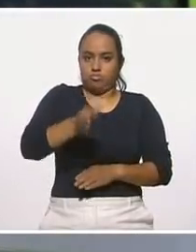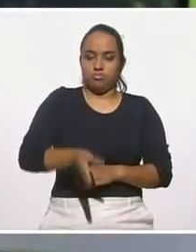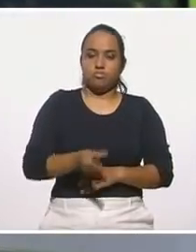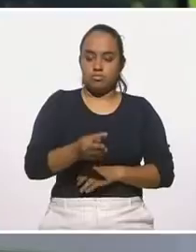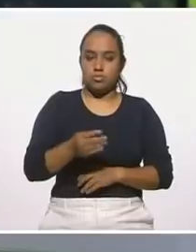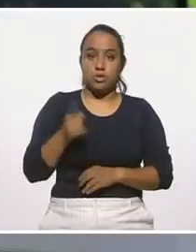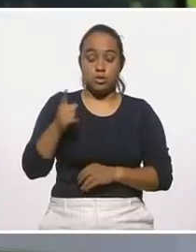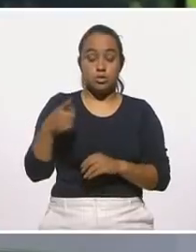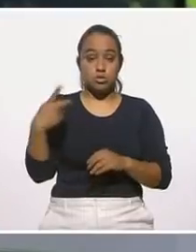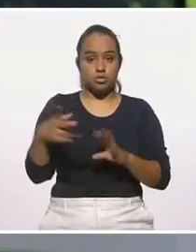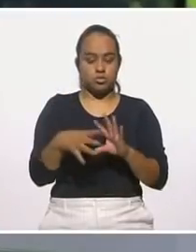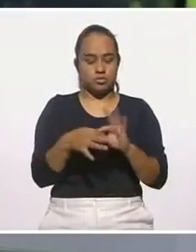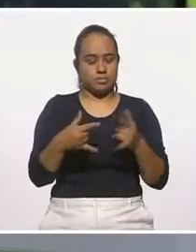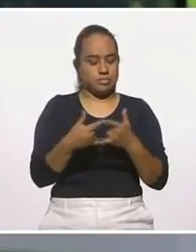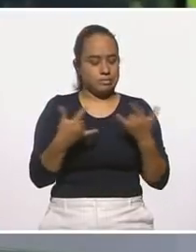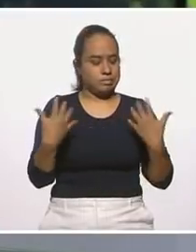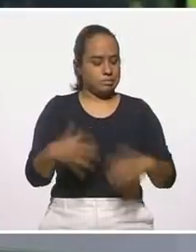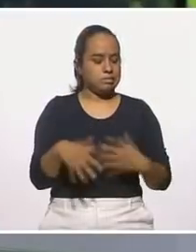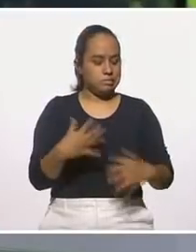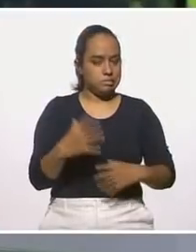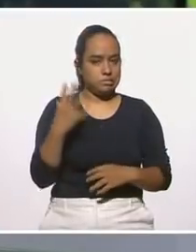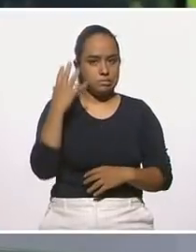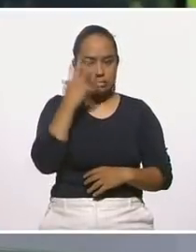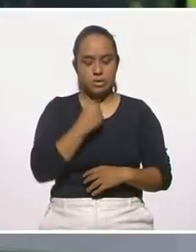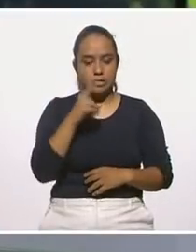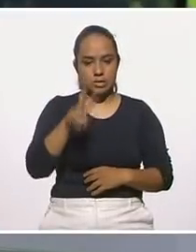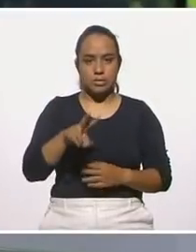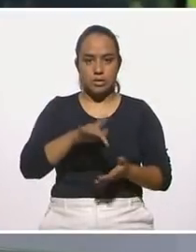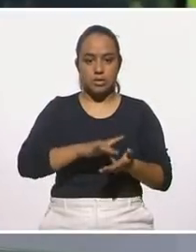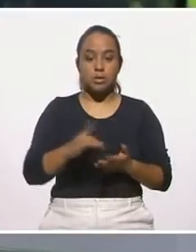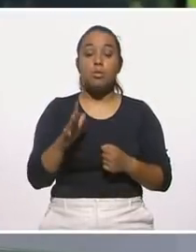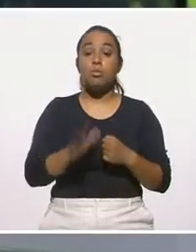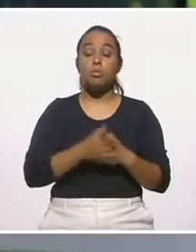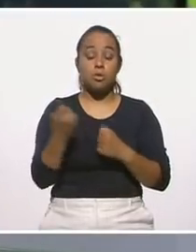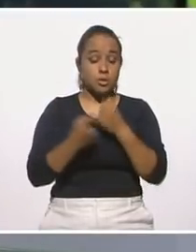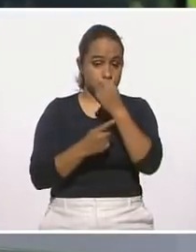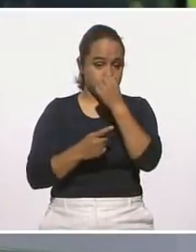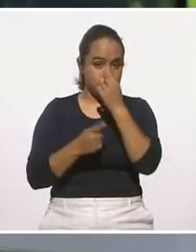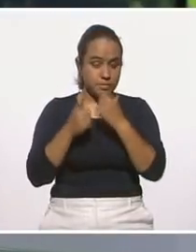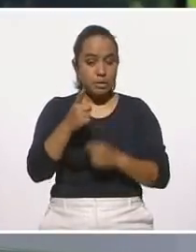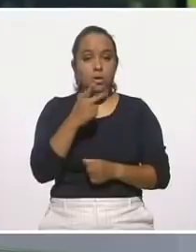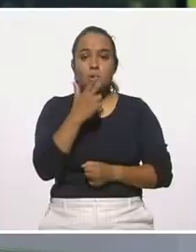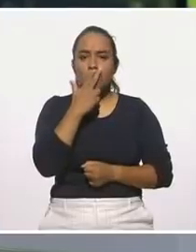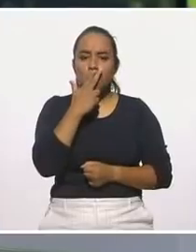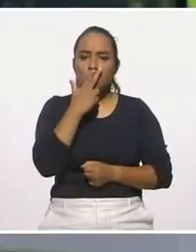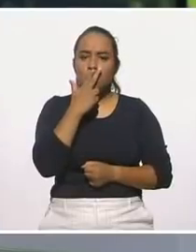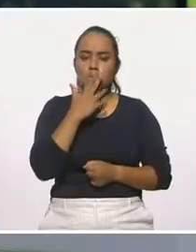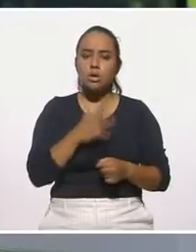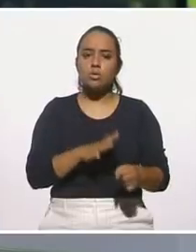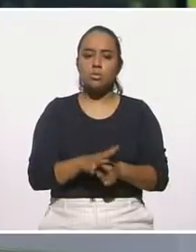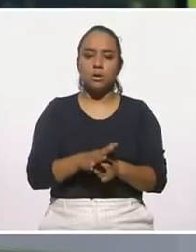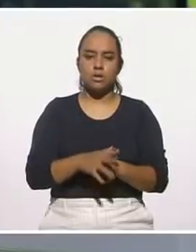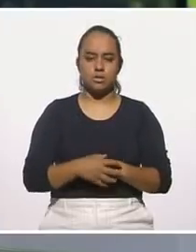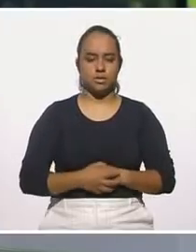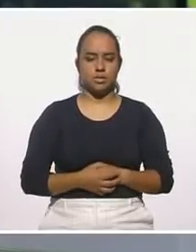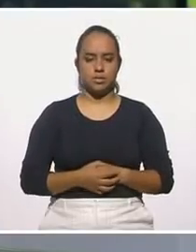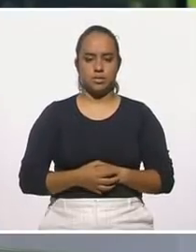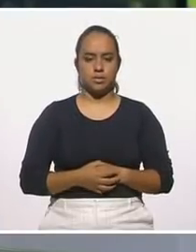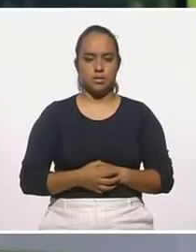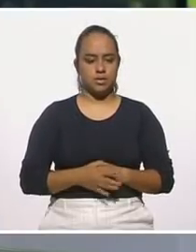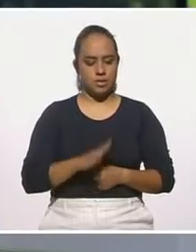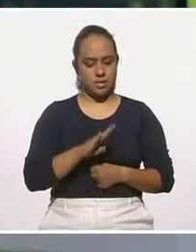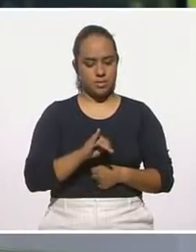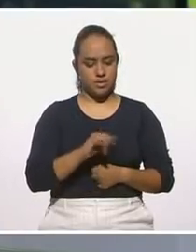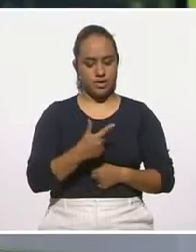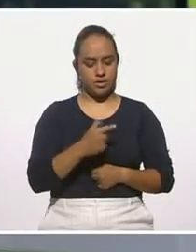encantó su testimonio, y lo agradezco, porque primero que nada usa como este modelo de Edith Grotberg,